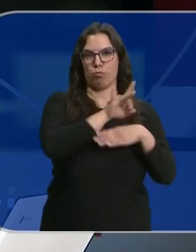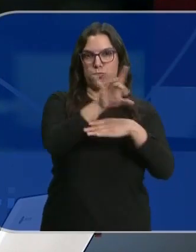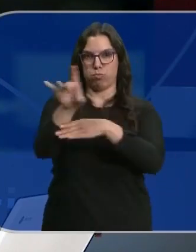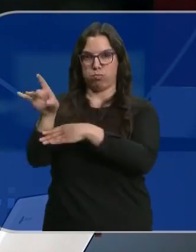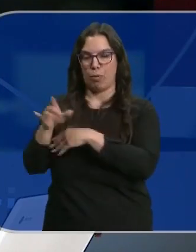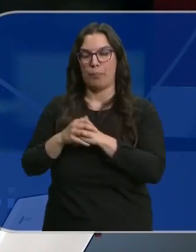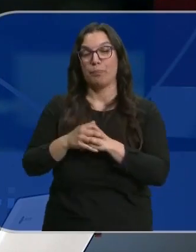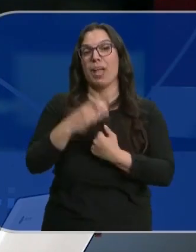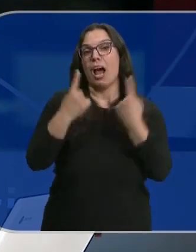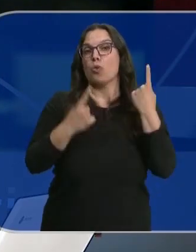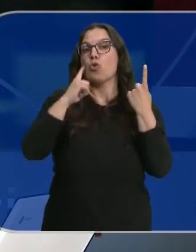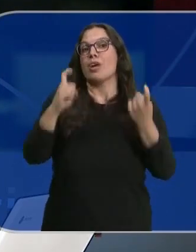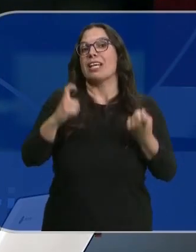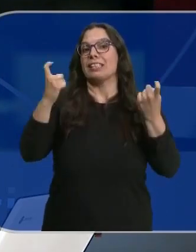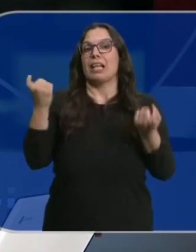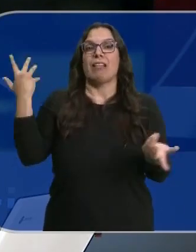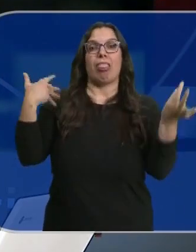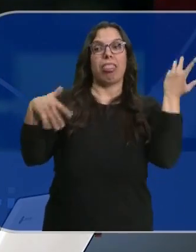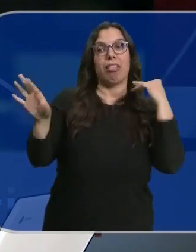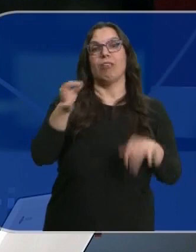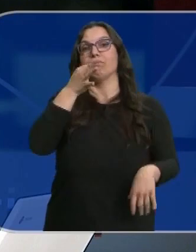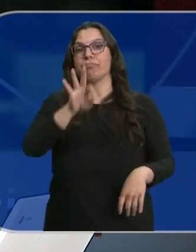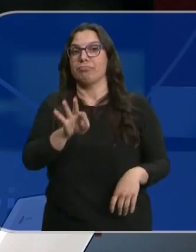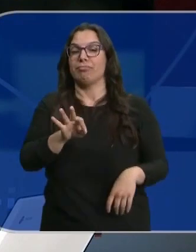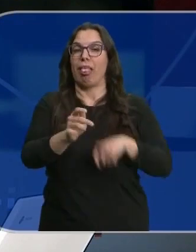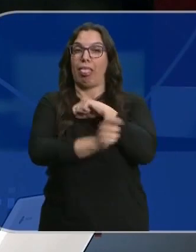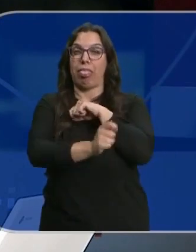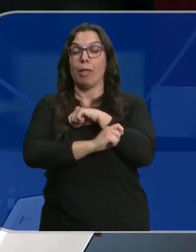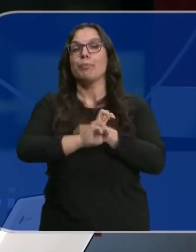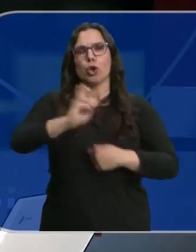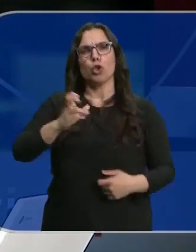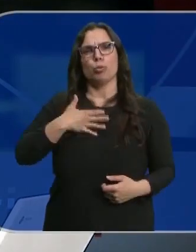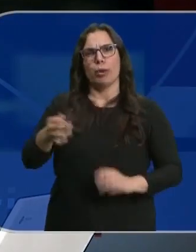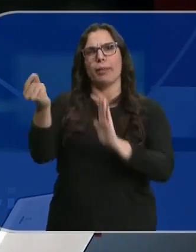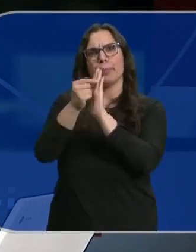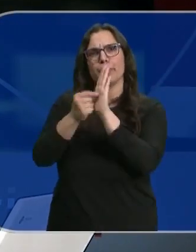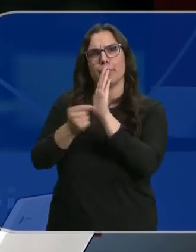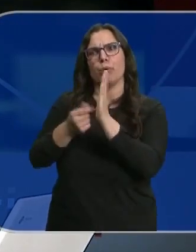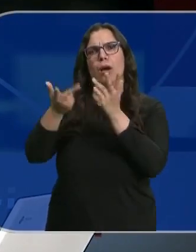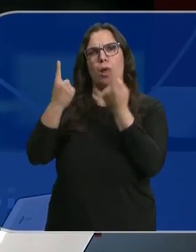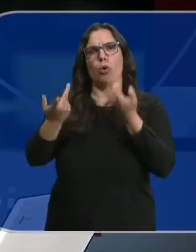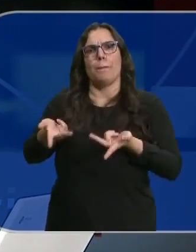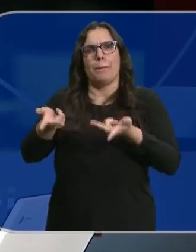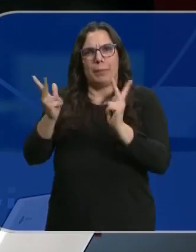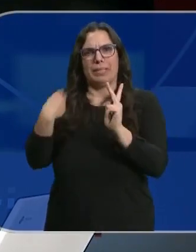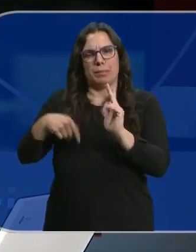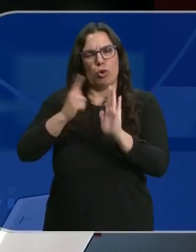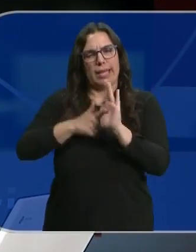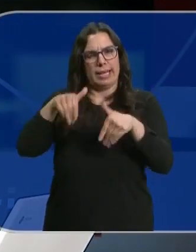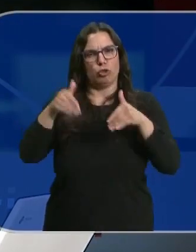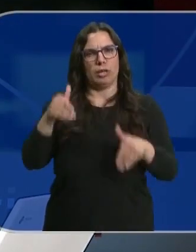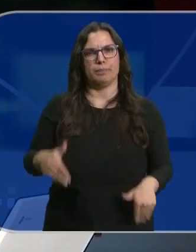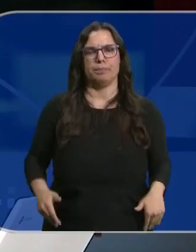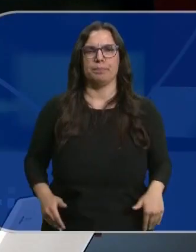pertinentes. Hay quien intenta librarse usando la picaresca. Otros pueden hacerlo gracias a las particularidades que recoge la propia ley electoral.